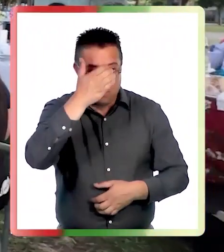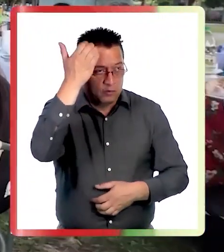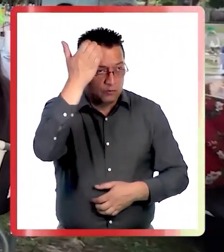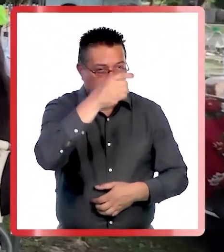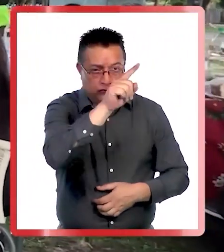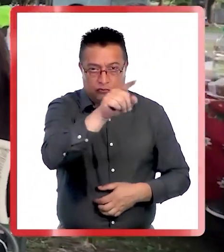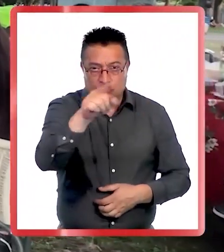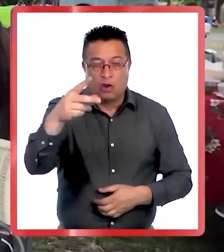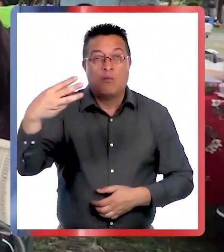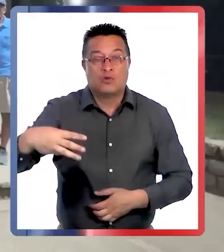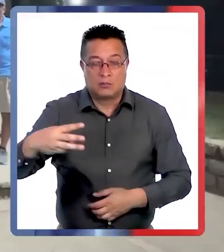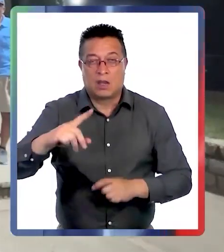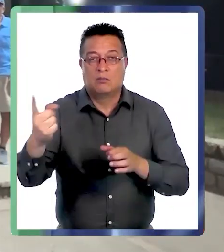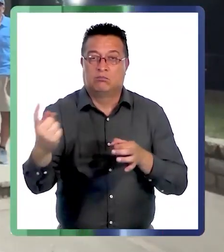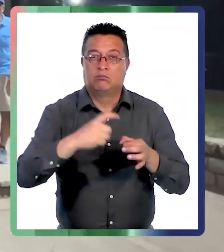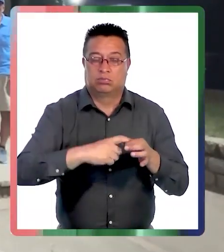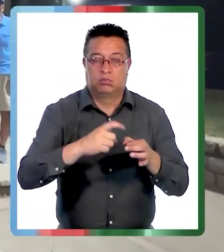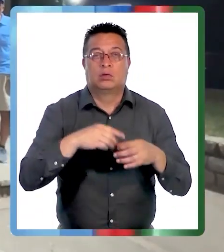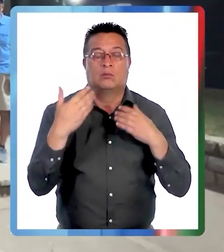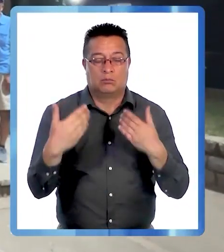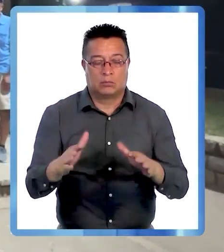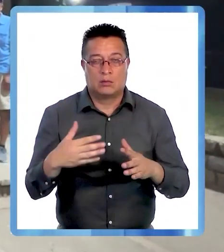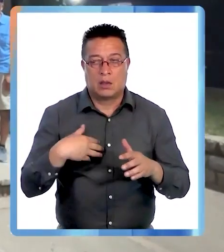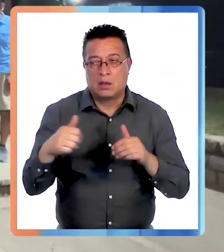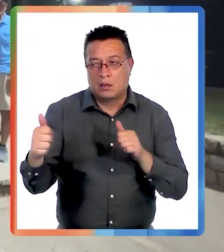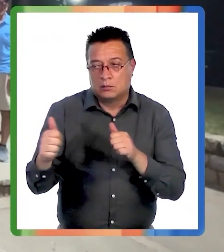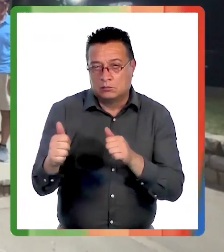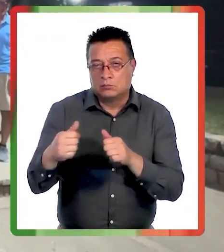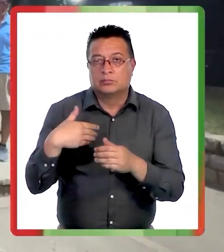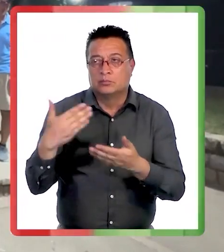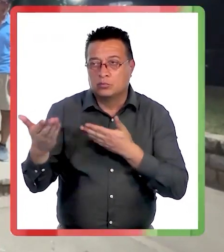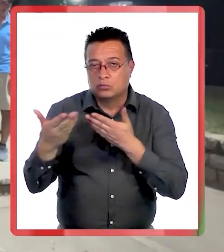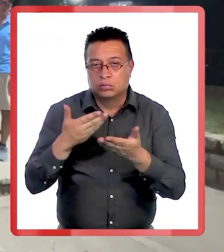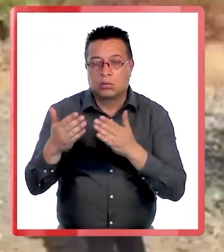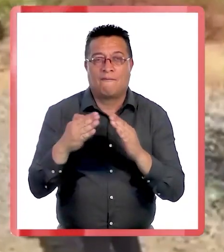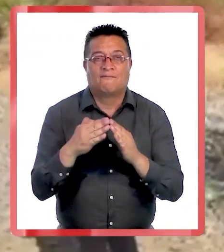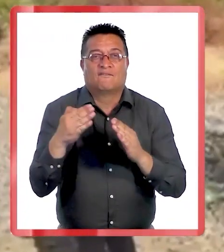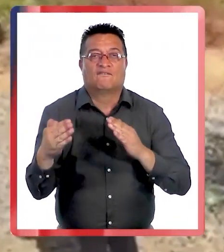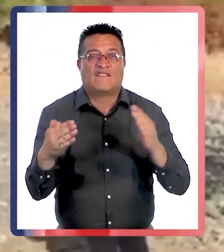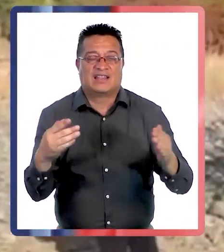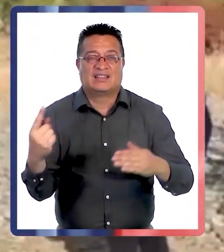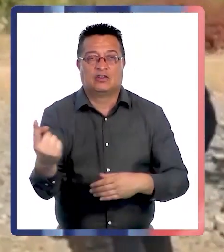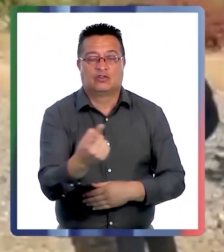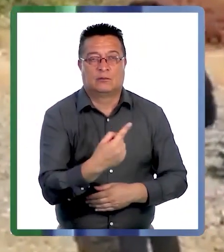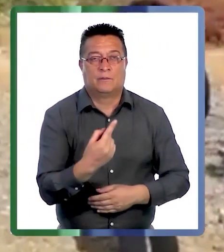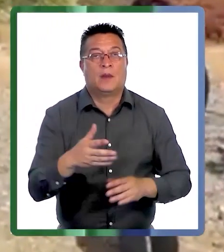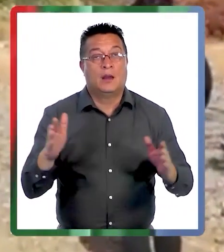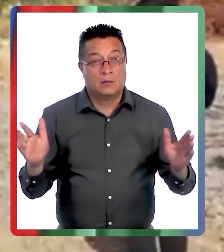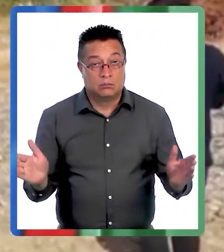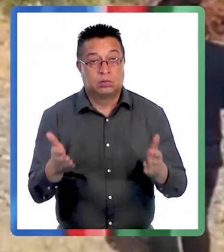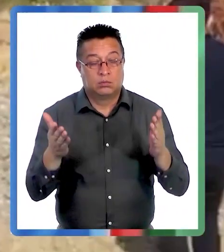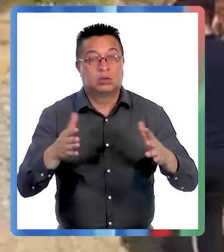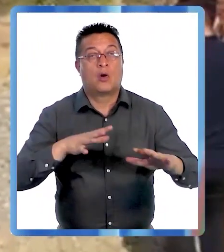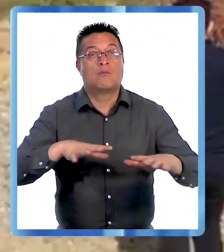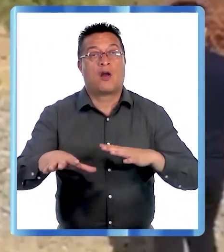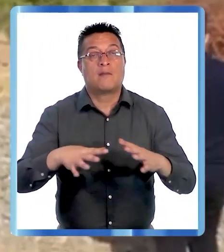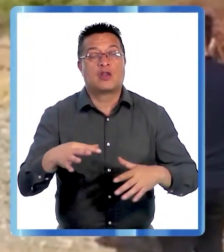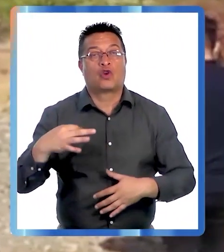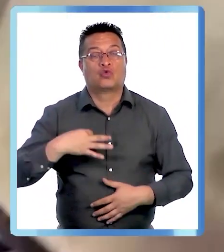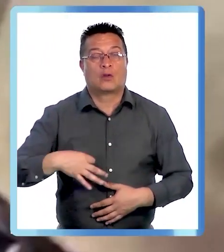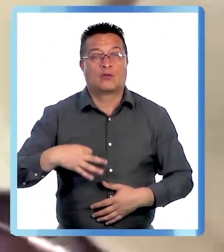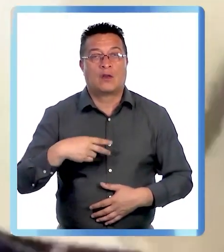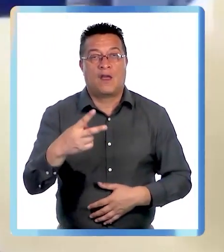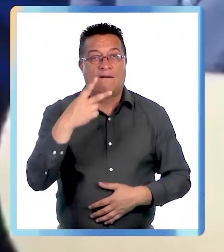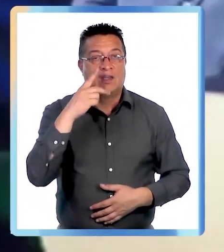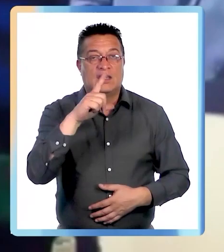municipalidad, pero establecer la cercanía con los vecinos. Es la activación del Movimiento Ciudadano de